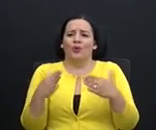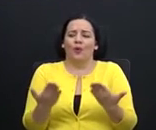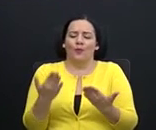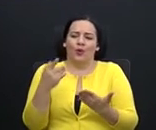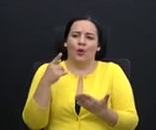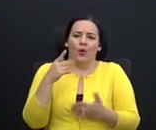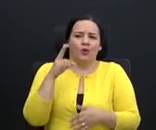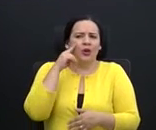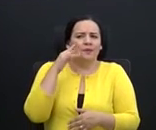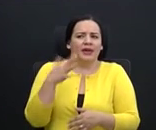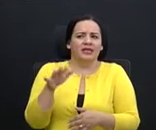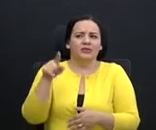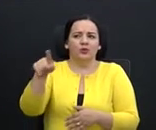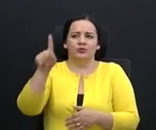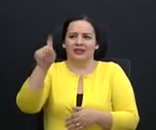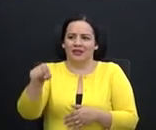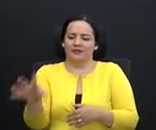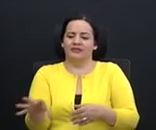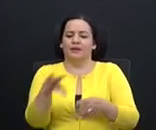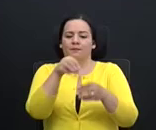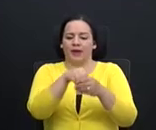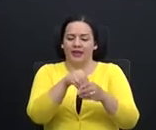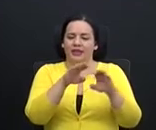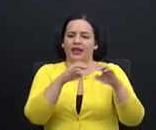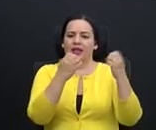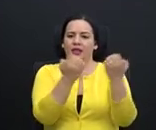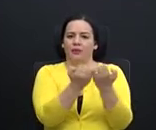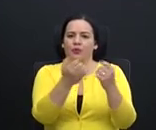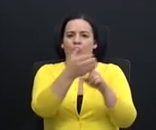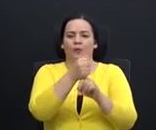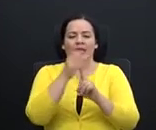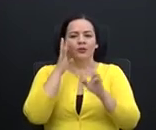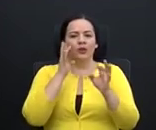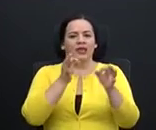usted debería ser parte del equipo tomando esas decisiones?